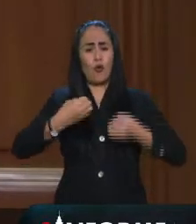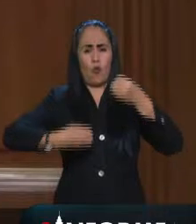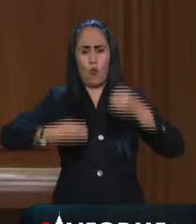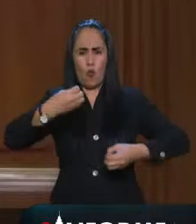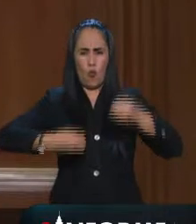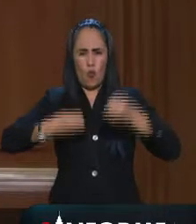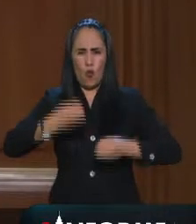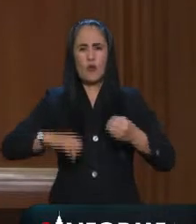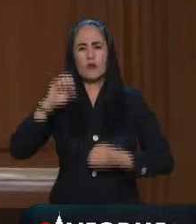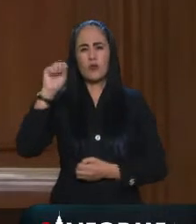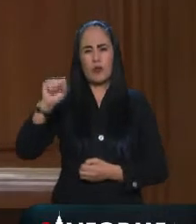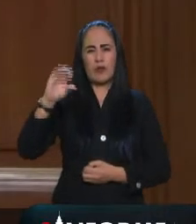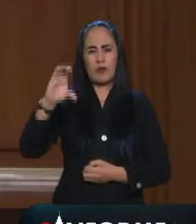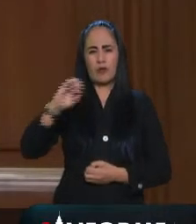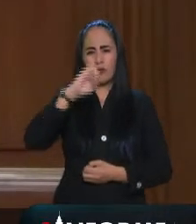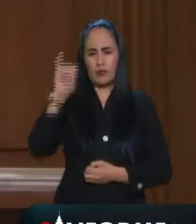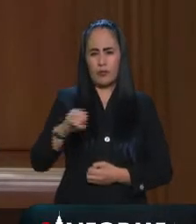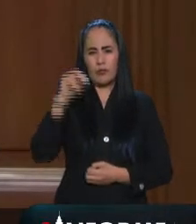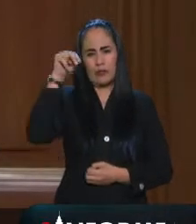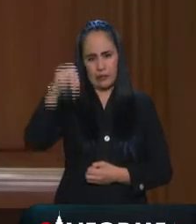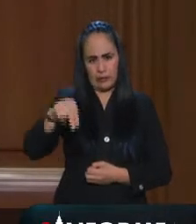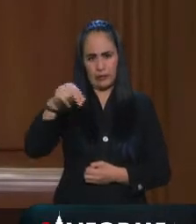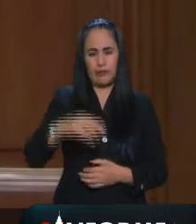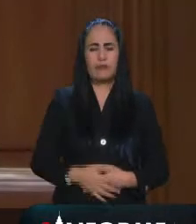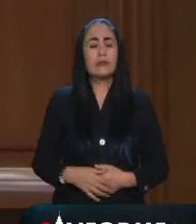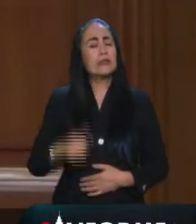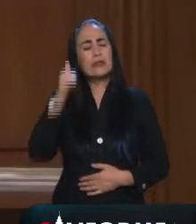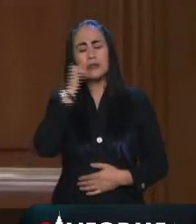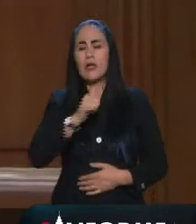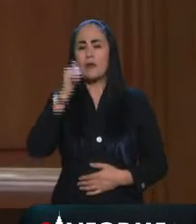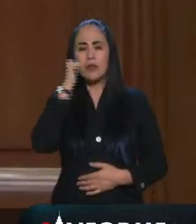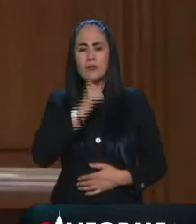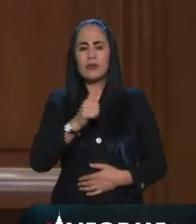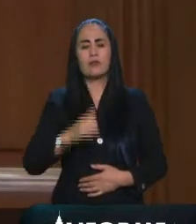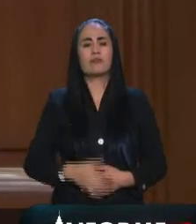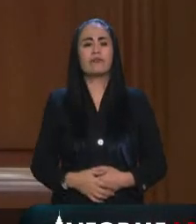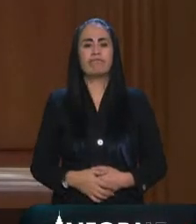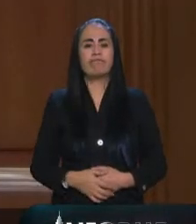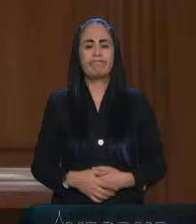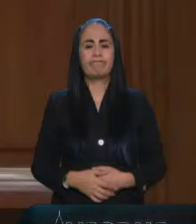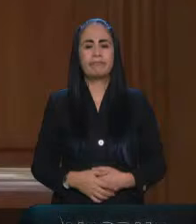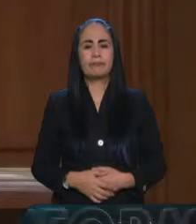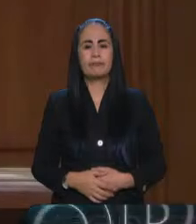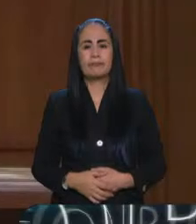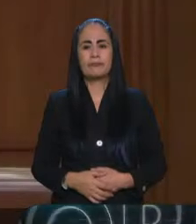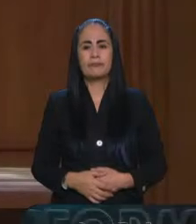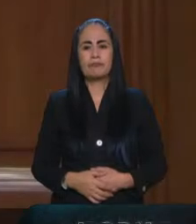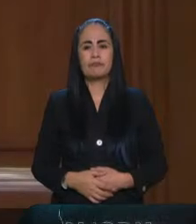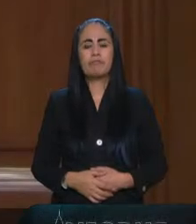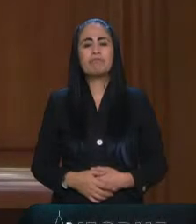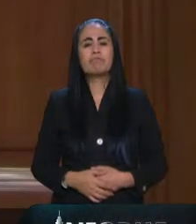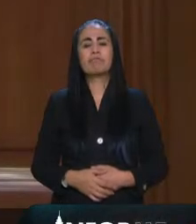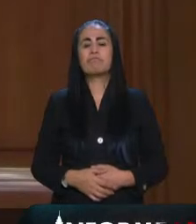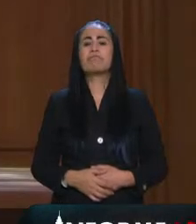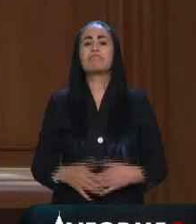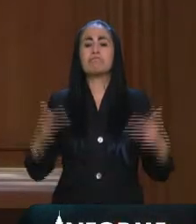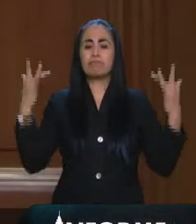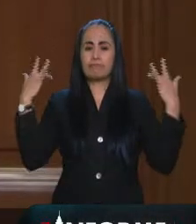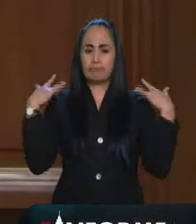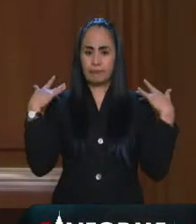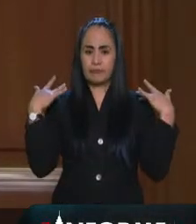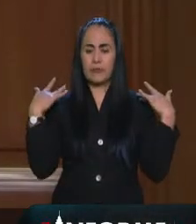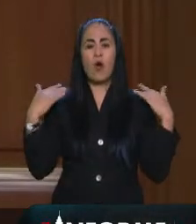Justicia de la Nación revestirá en todo momento de la independencia imparcialidad y